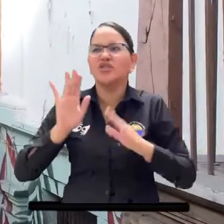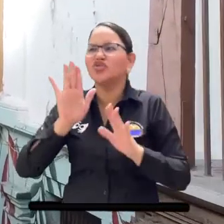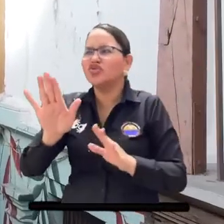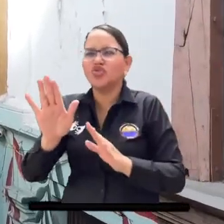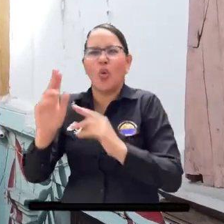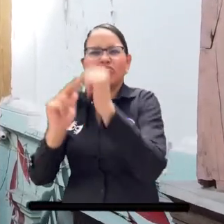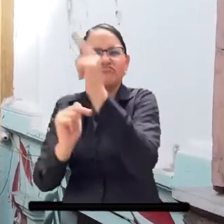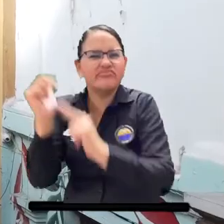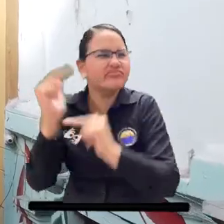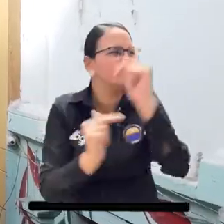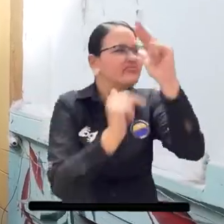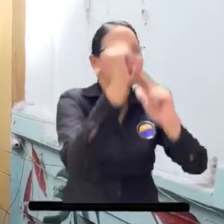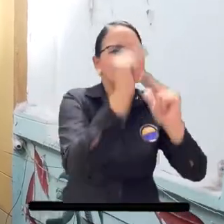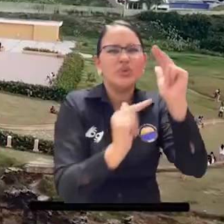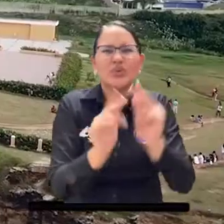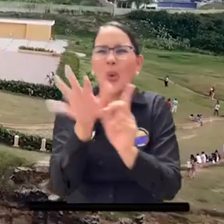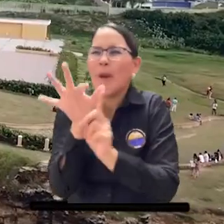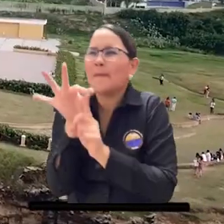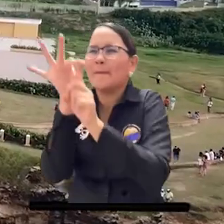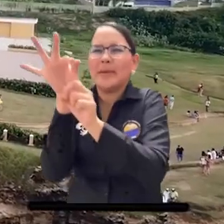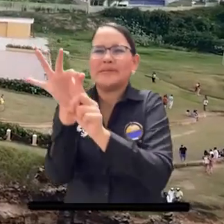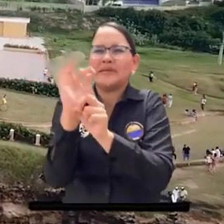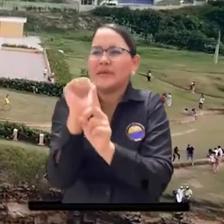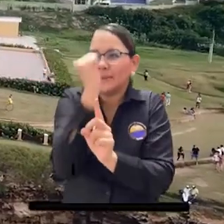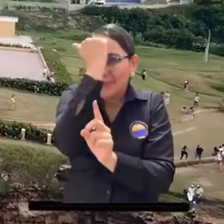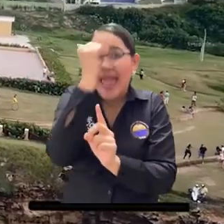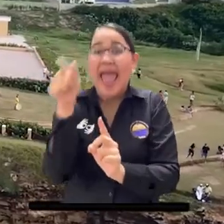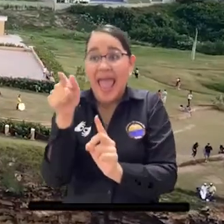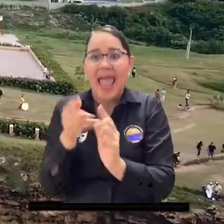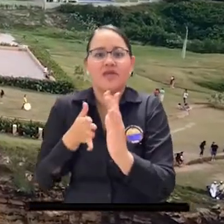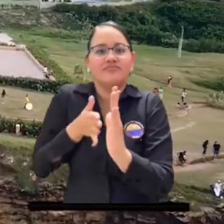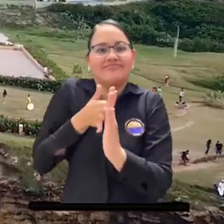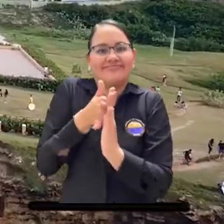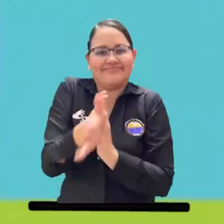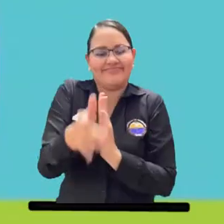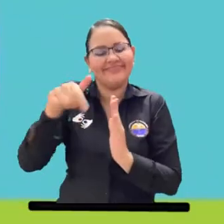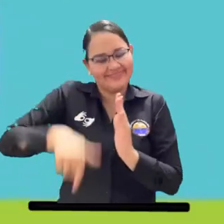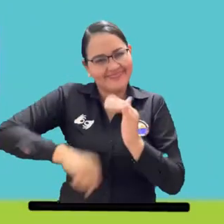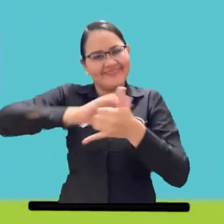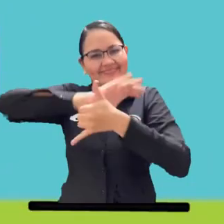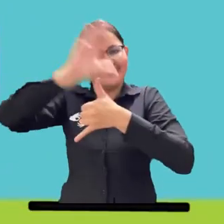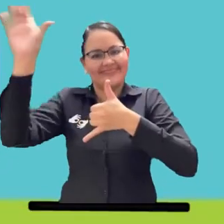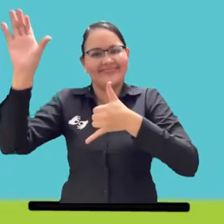reconocidas e icónicas de la región Caribe colombiana.